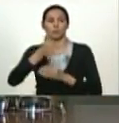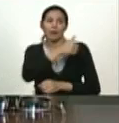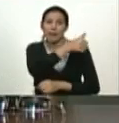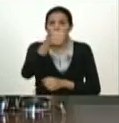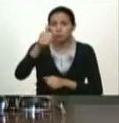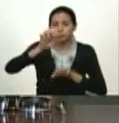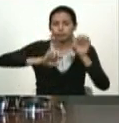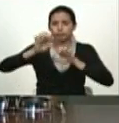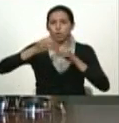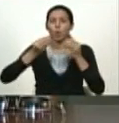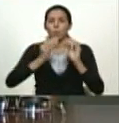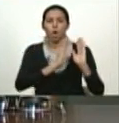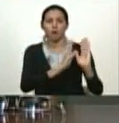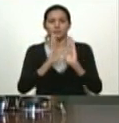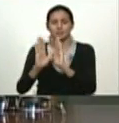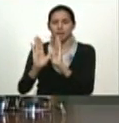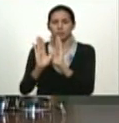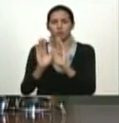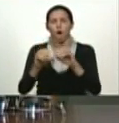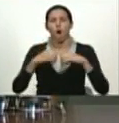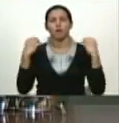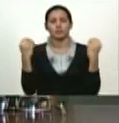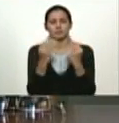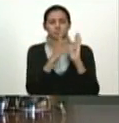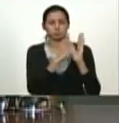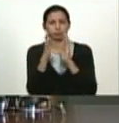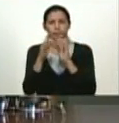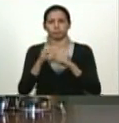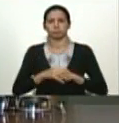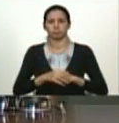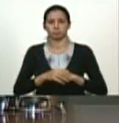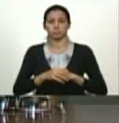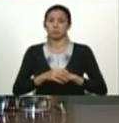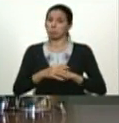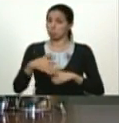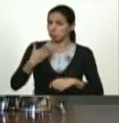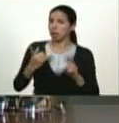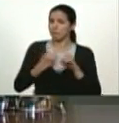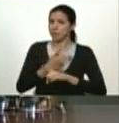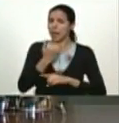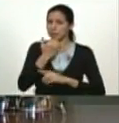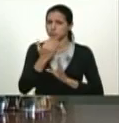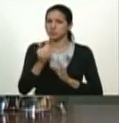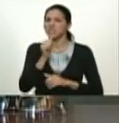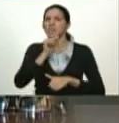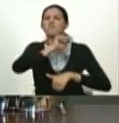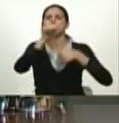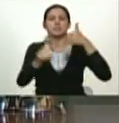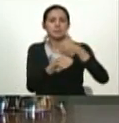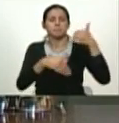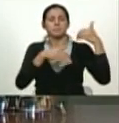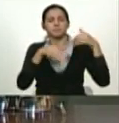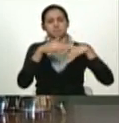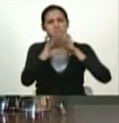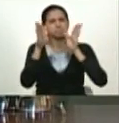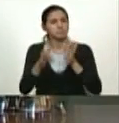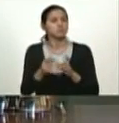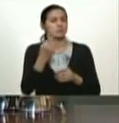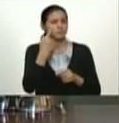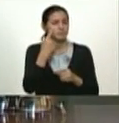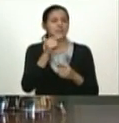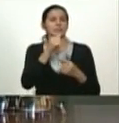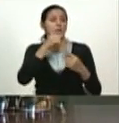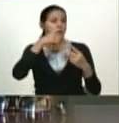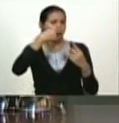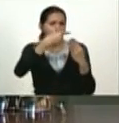cómo está organizado estructuralmente si hay que cambiar cambiamos quiénes son los viceministros y las viceministras si hay que